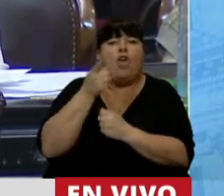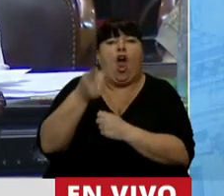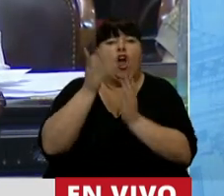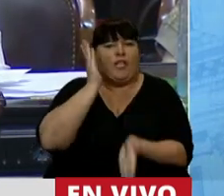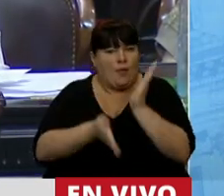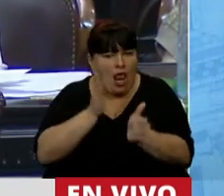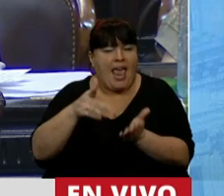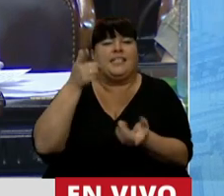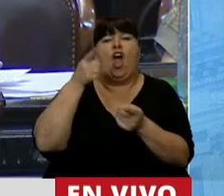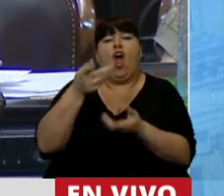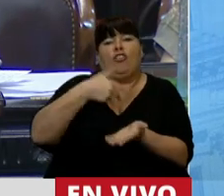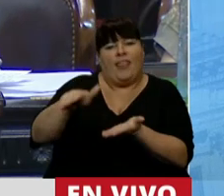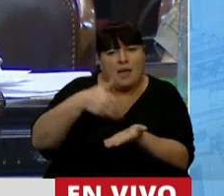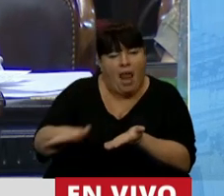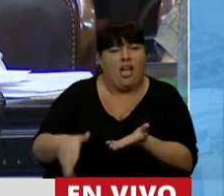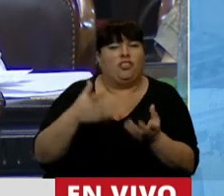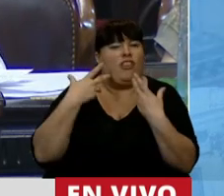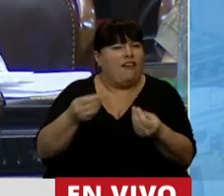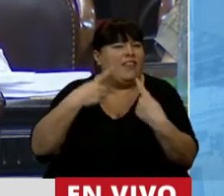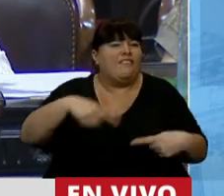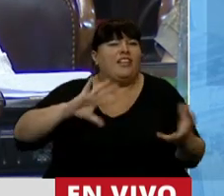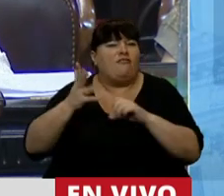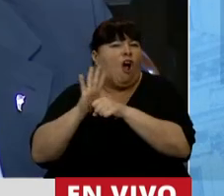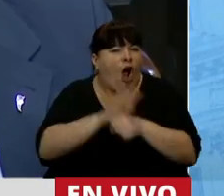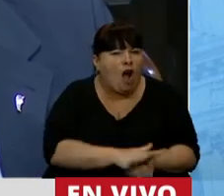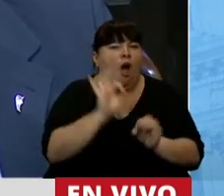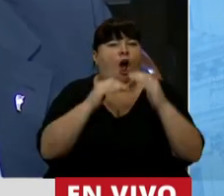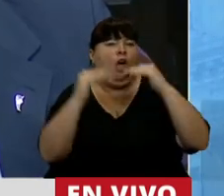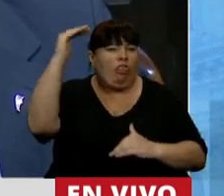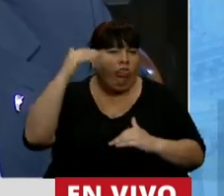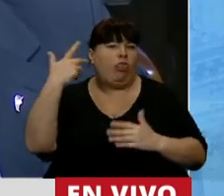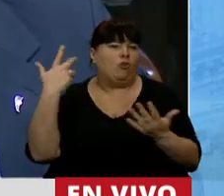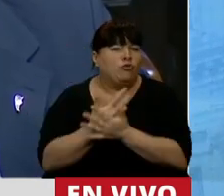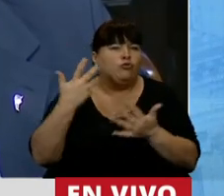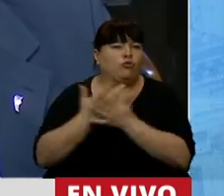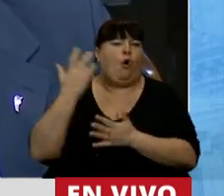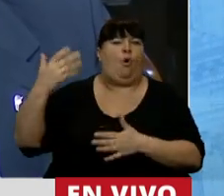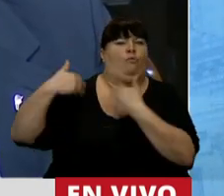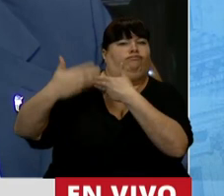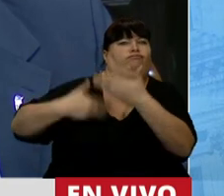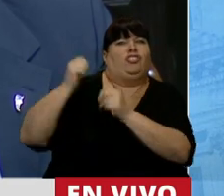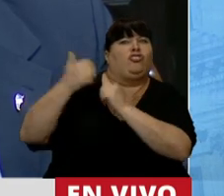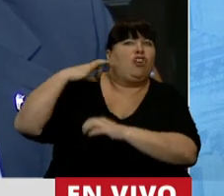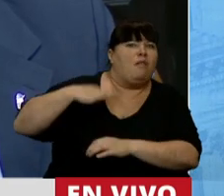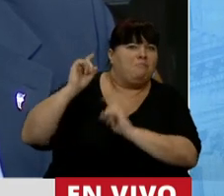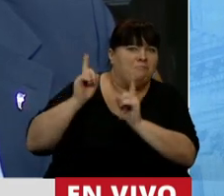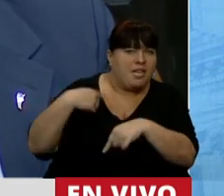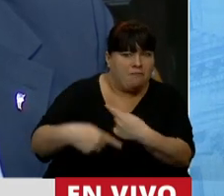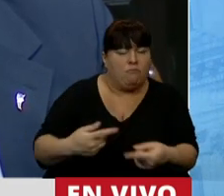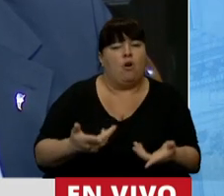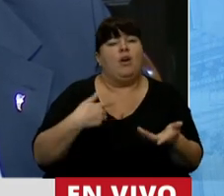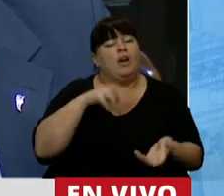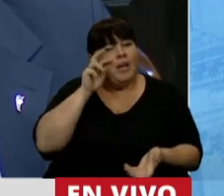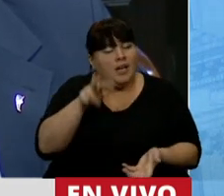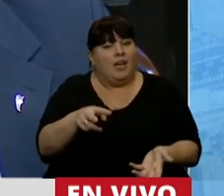violencia, de la discriminación y de todas las formas de opresión o desigualdad que hemos venido padeciendo a lo largo de la historia. Pero como hemos